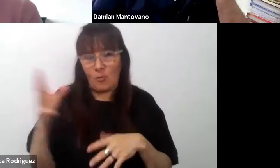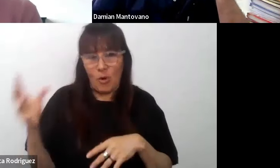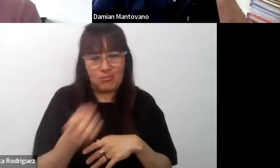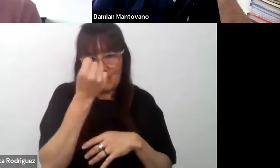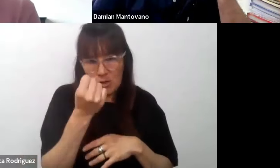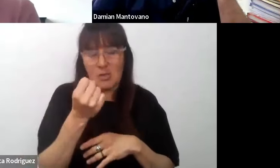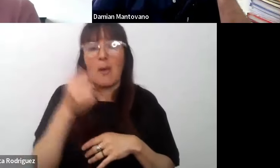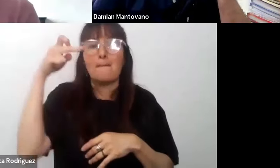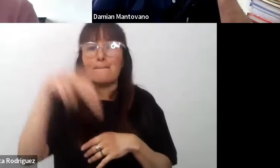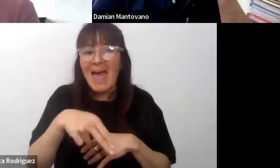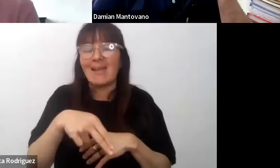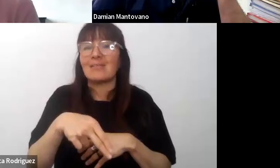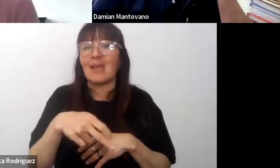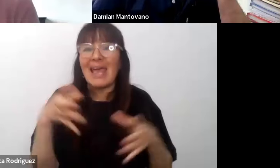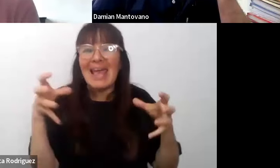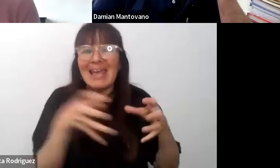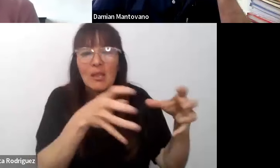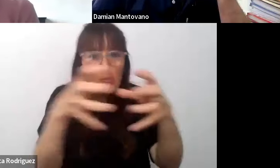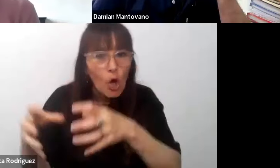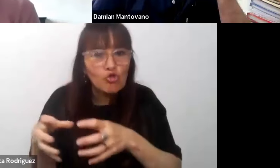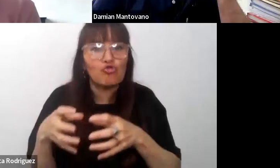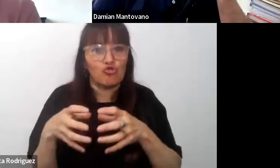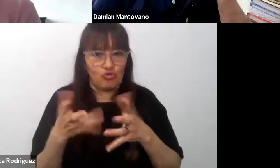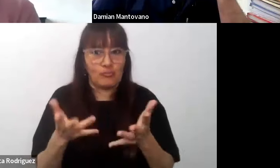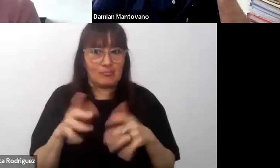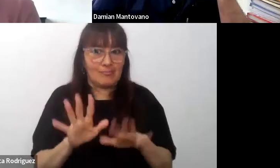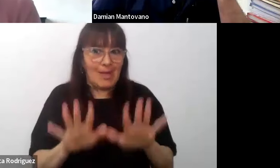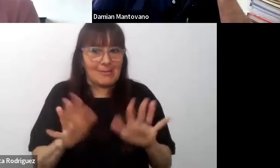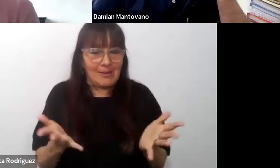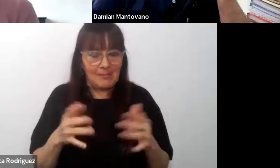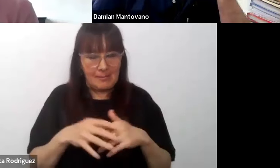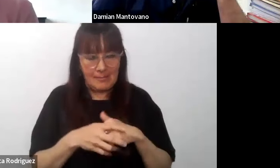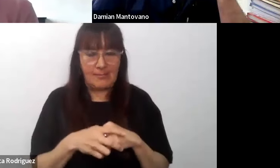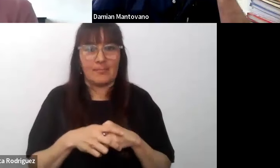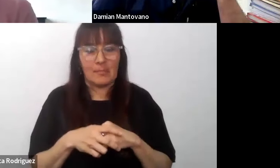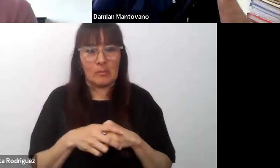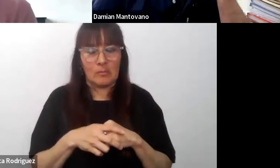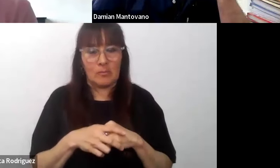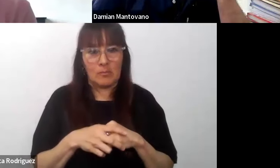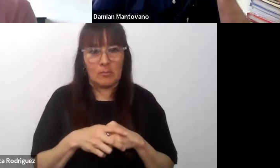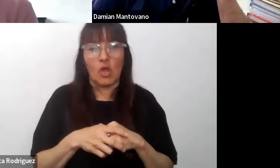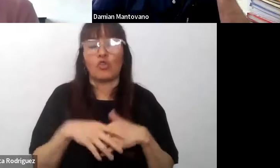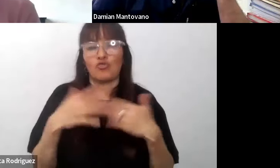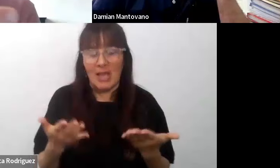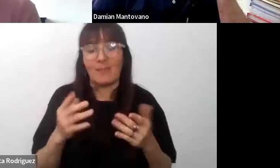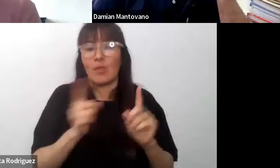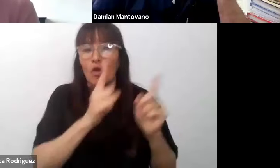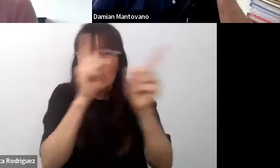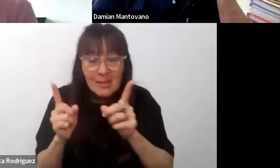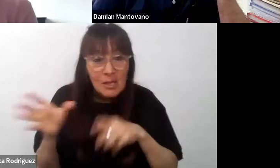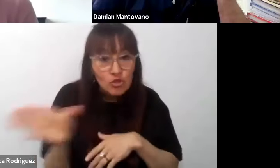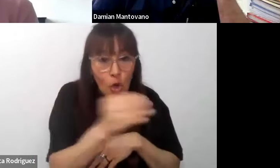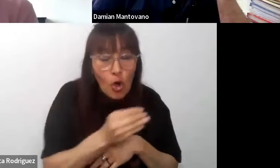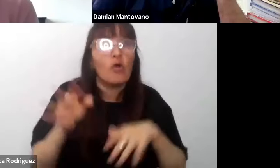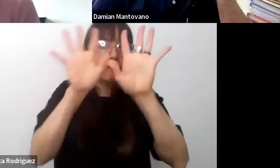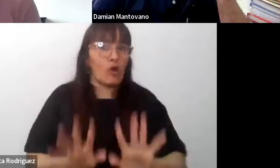plan de formación de equipos porque va a pasar por aquí ¿no? por eso es decir todos los docentes deben formarse